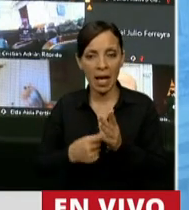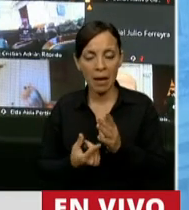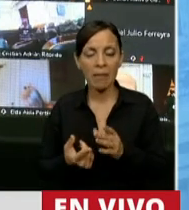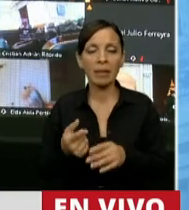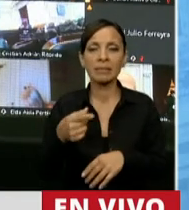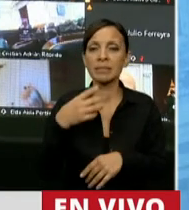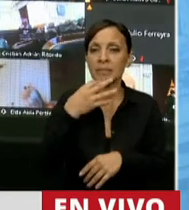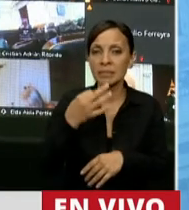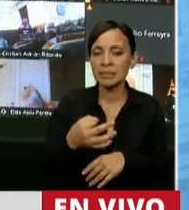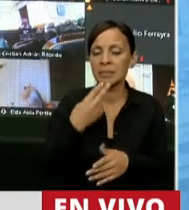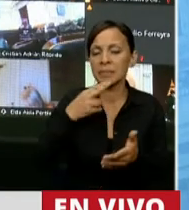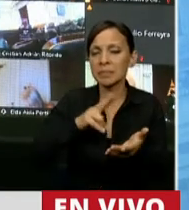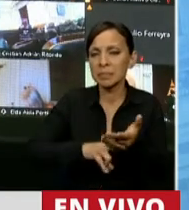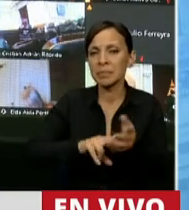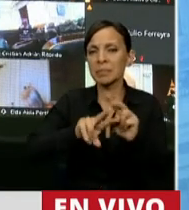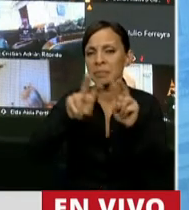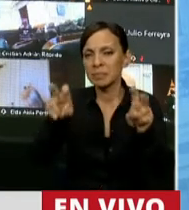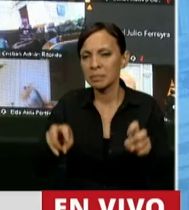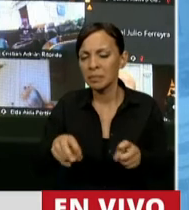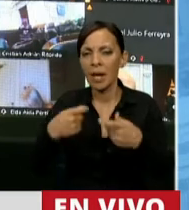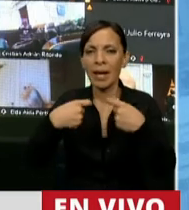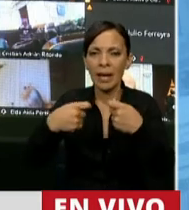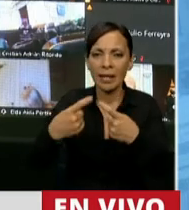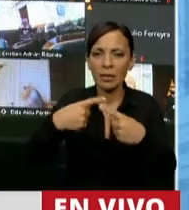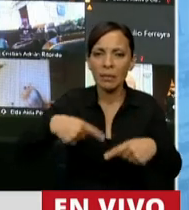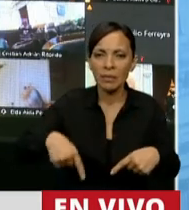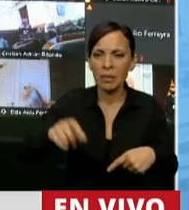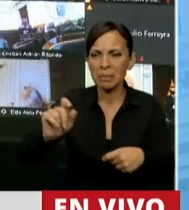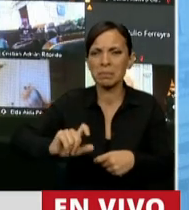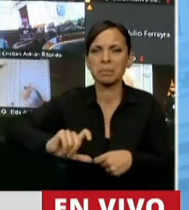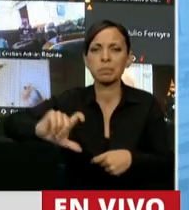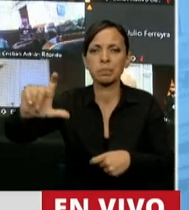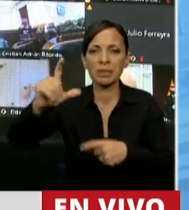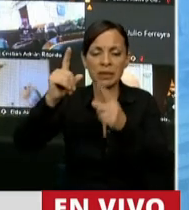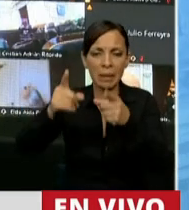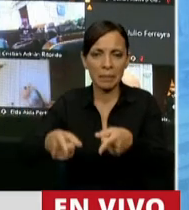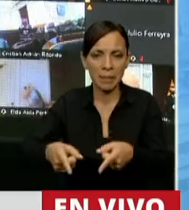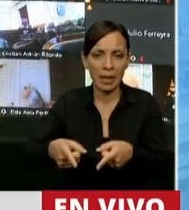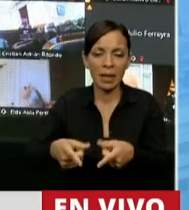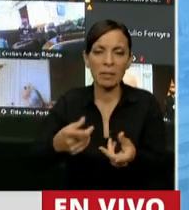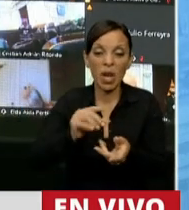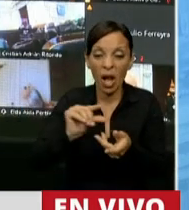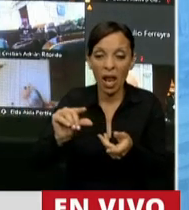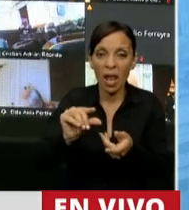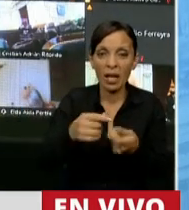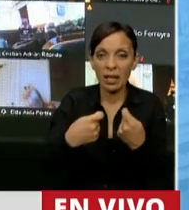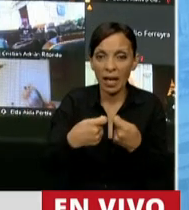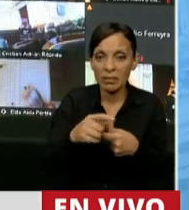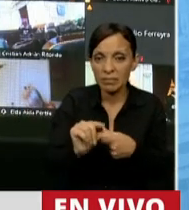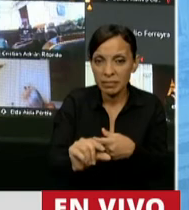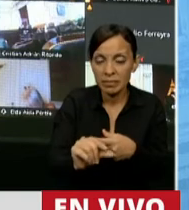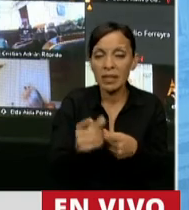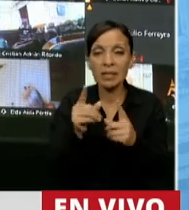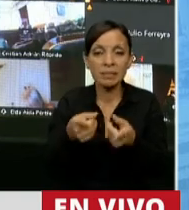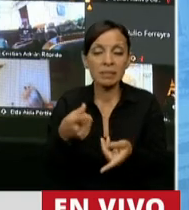la carga fiscal por el mencionado traslado de competencias. Fue tan obsceno que hasta el mismo gobierno de